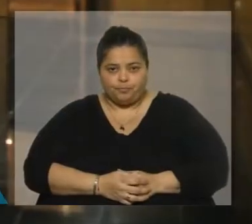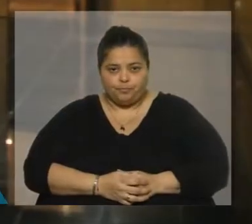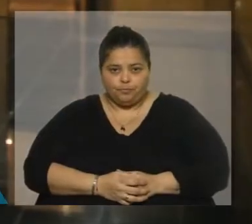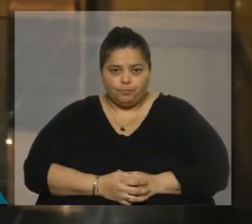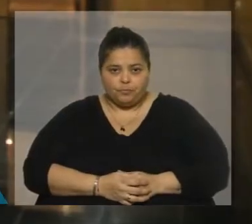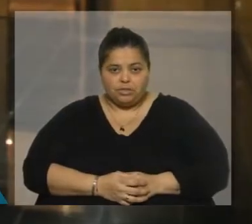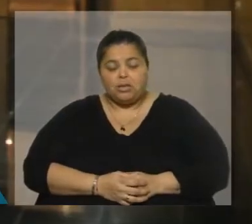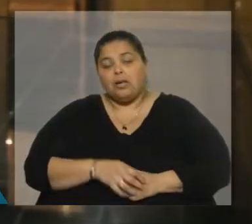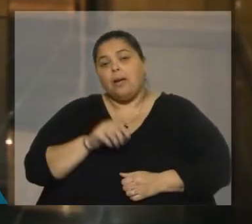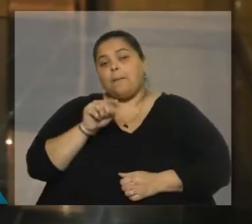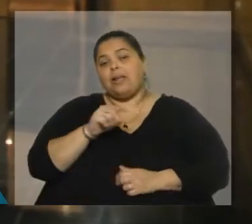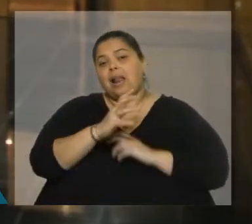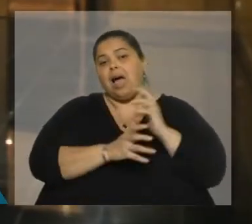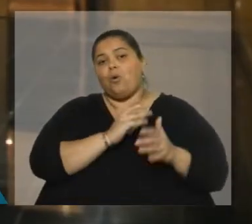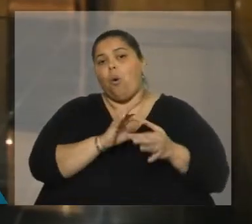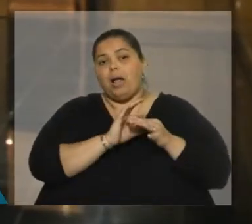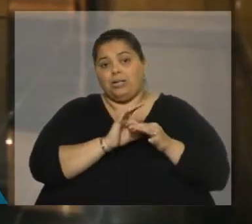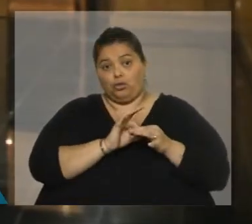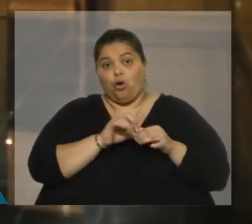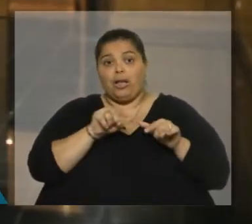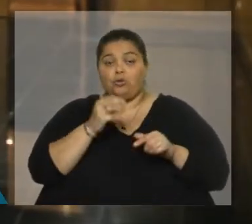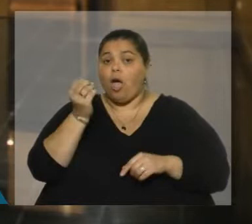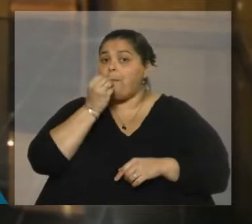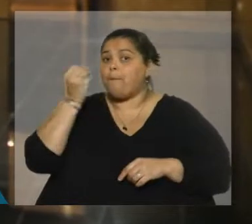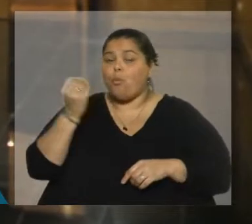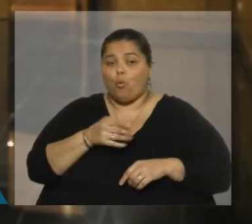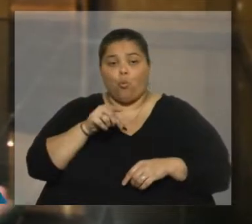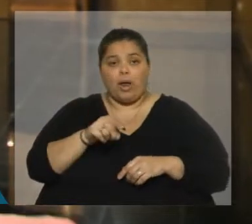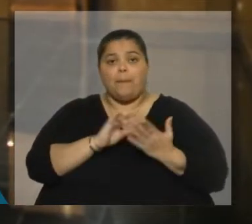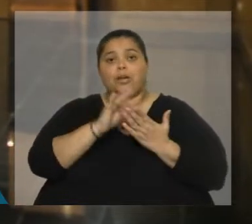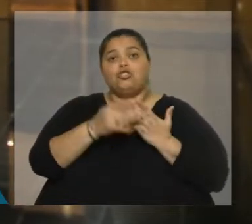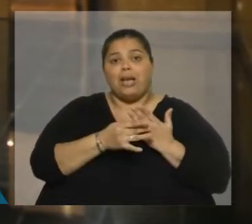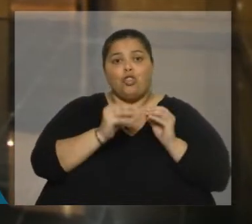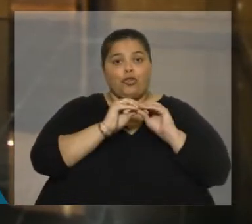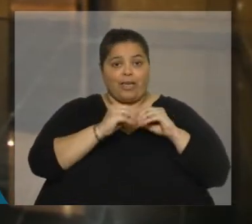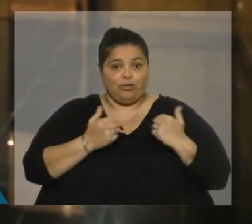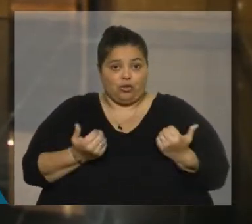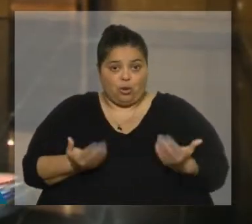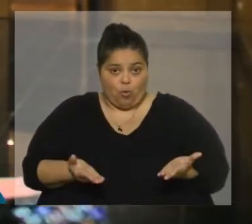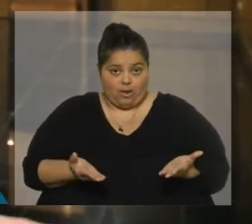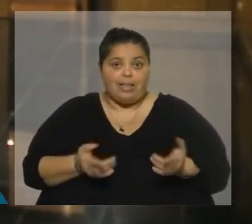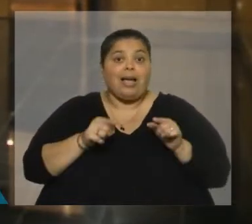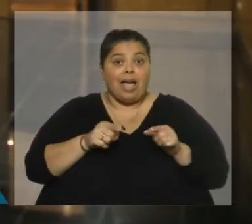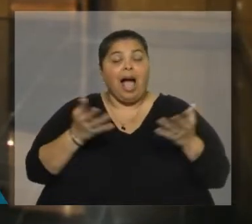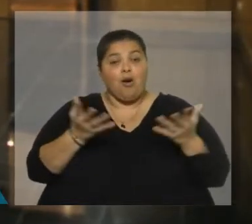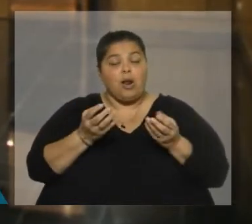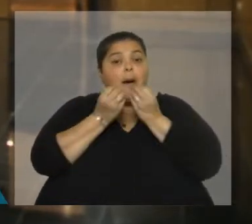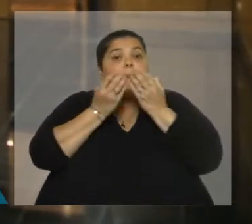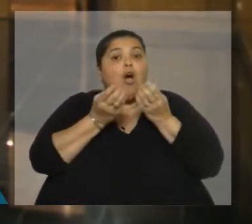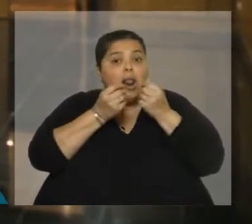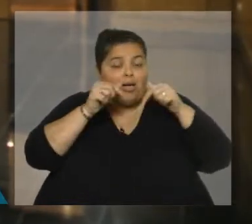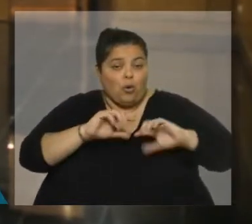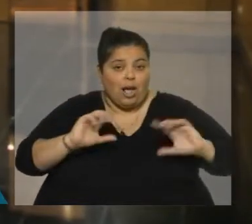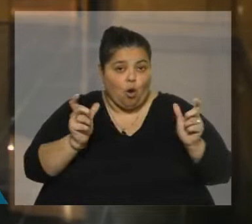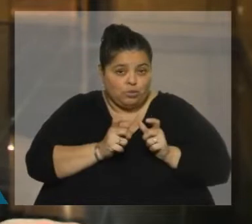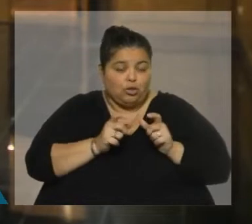Para la coalición de gobierno es un muy buen proyecto de rendición de cuentas que fue mejorado en la Comisión